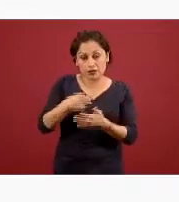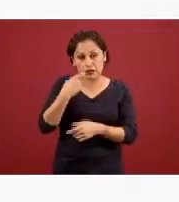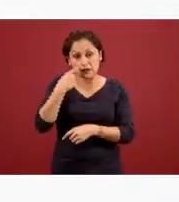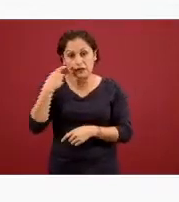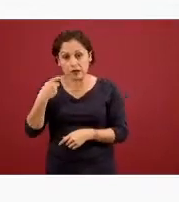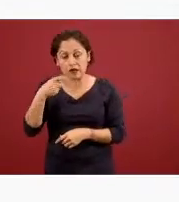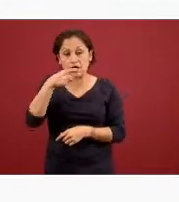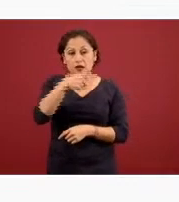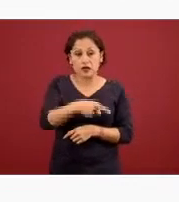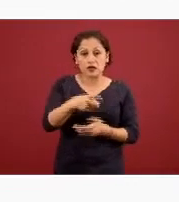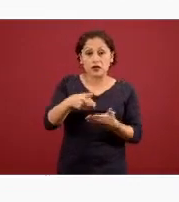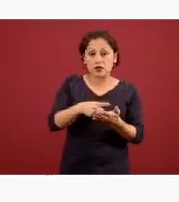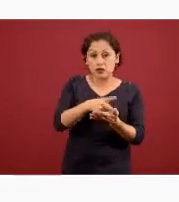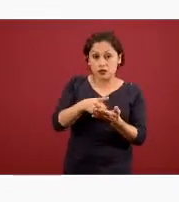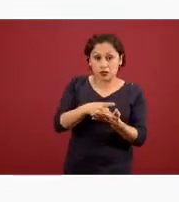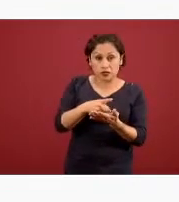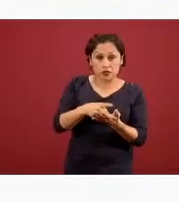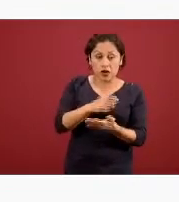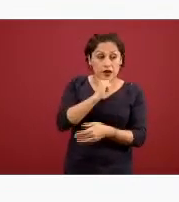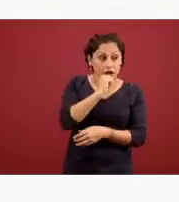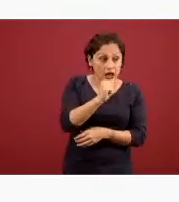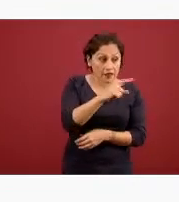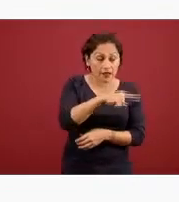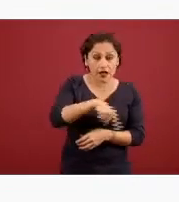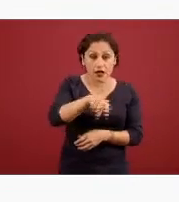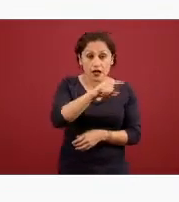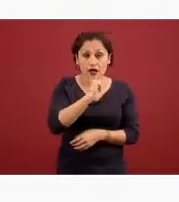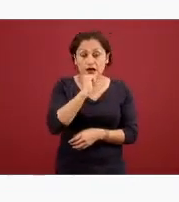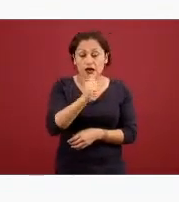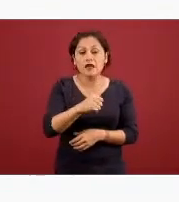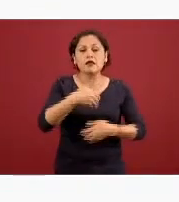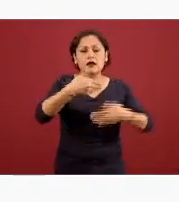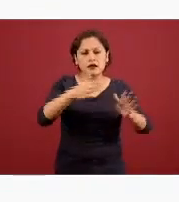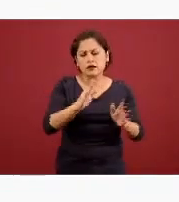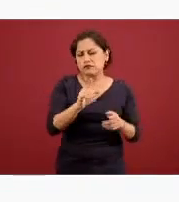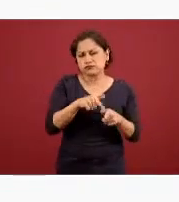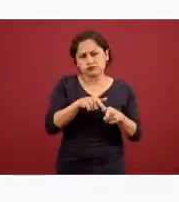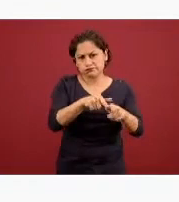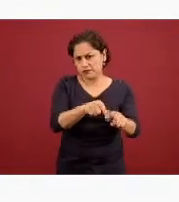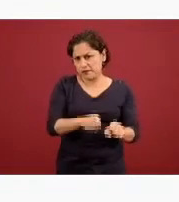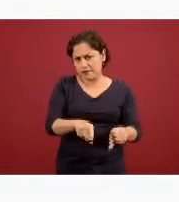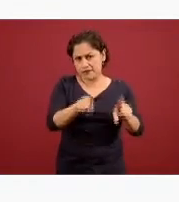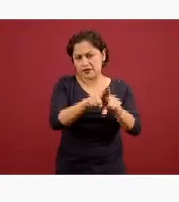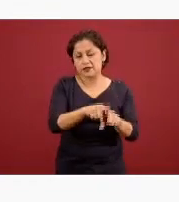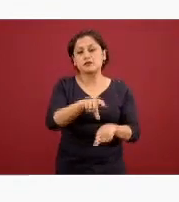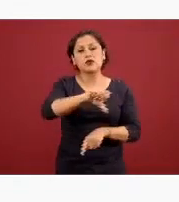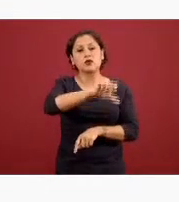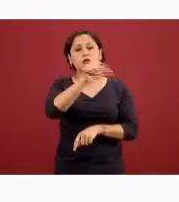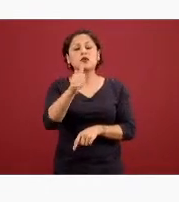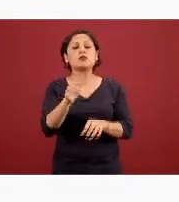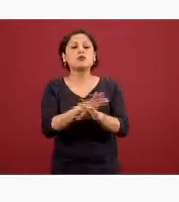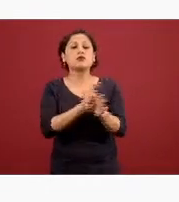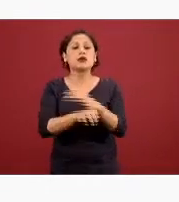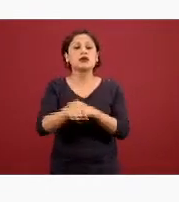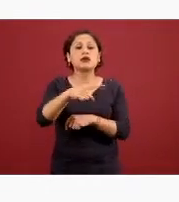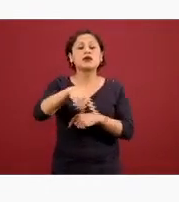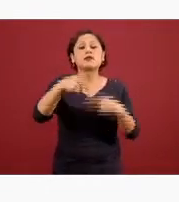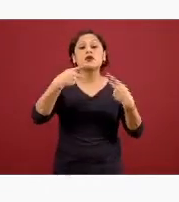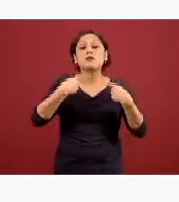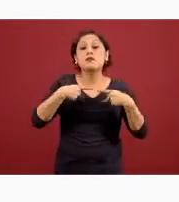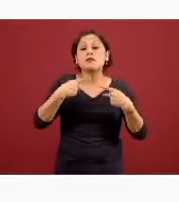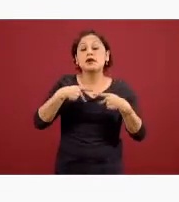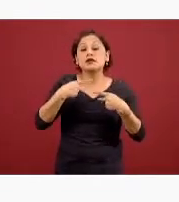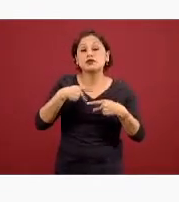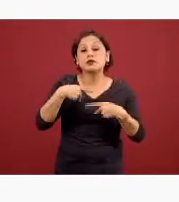esto es algo importante para aquellas personas que consumen cualquier tipo de substancia a través de la vía pulmonar esto quiere decir